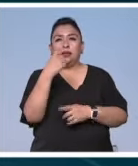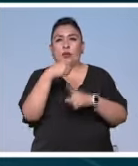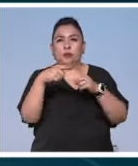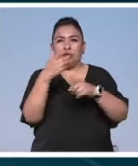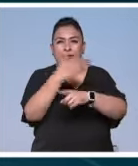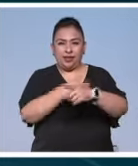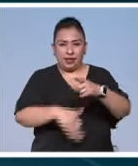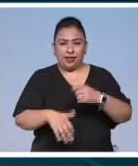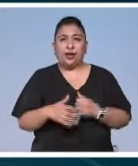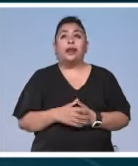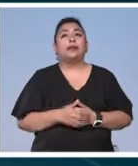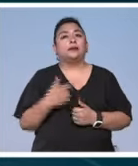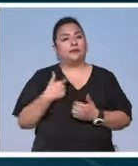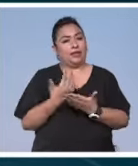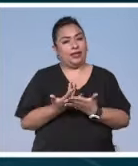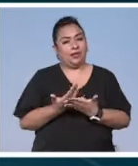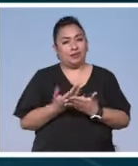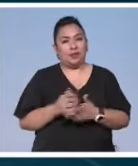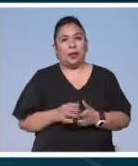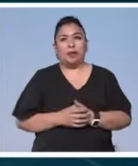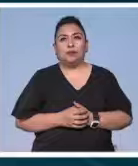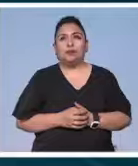media de la tarde. Les esperamos.